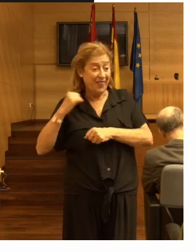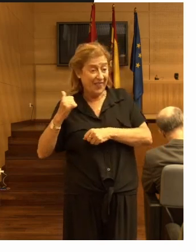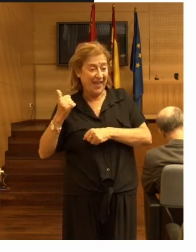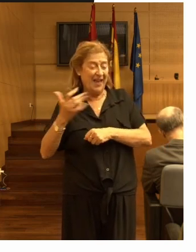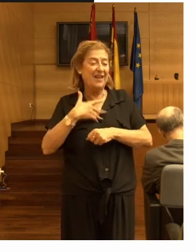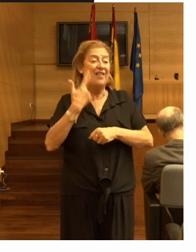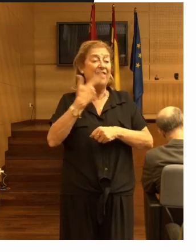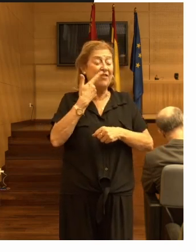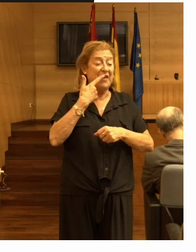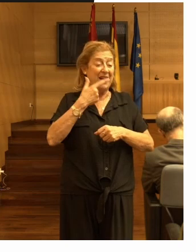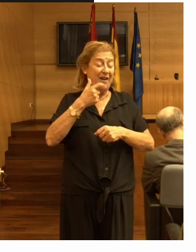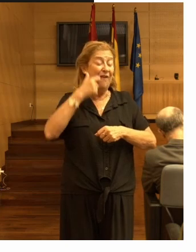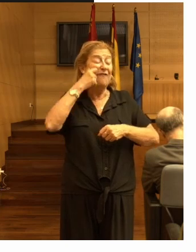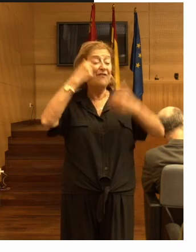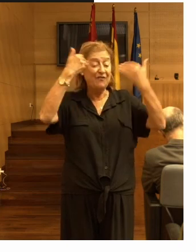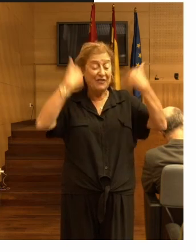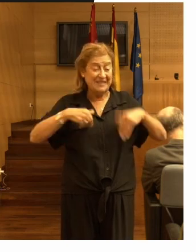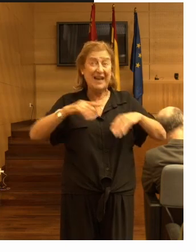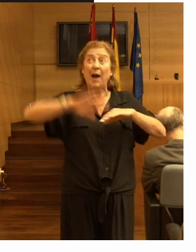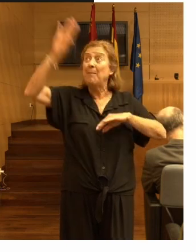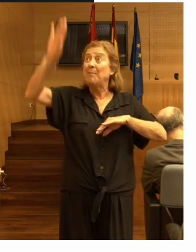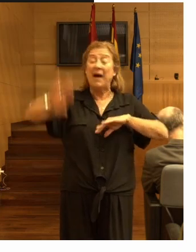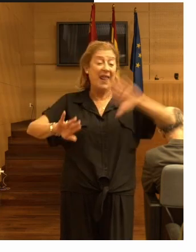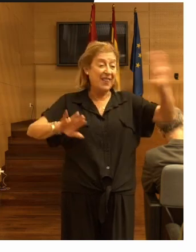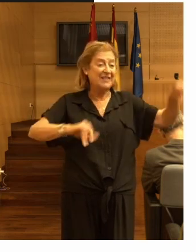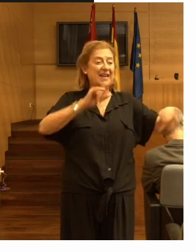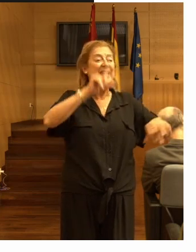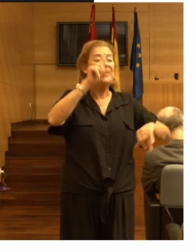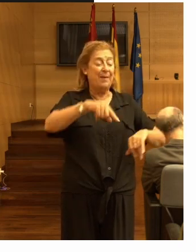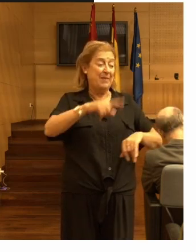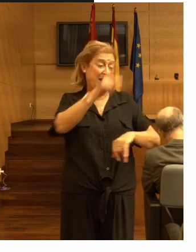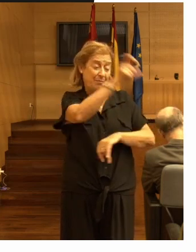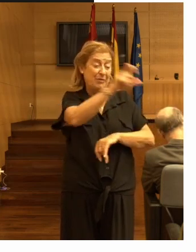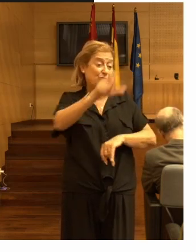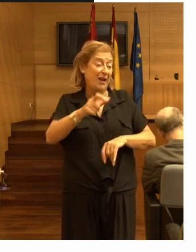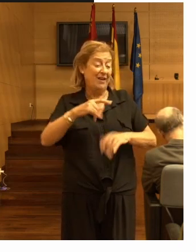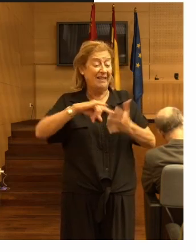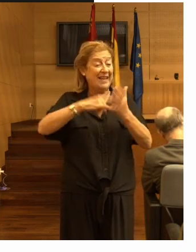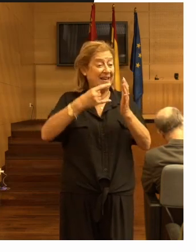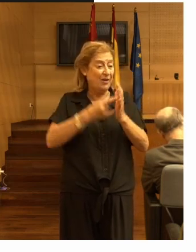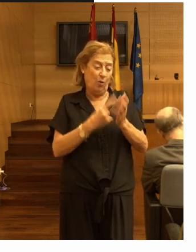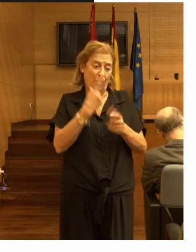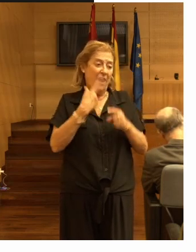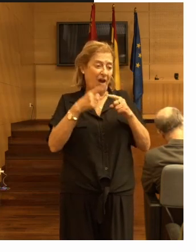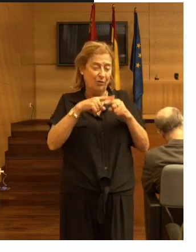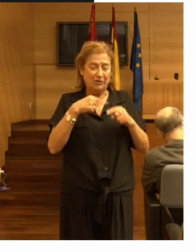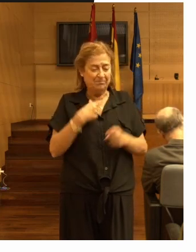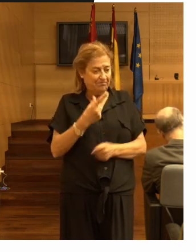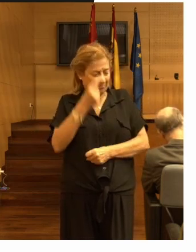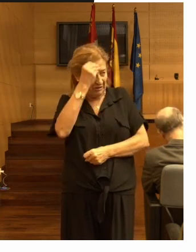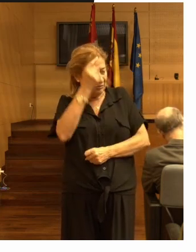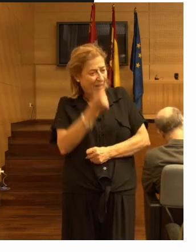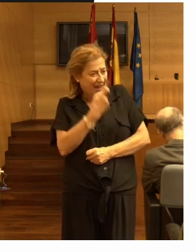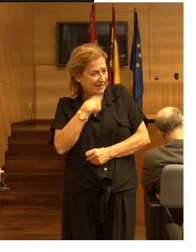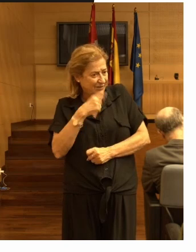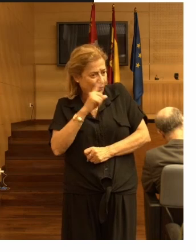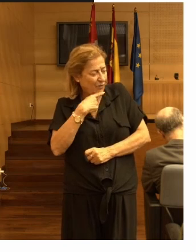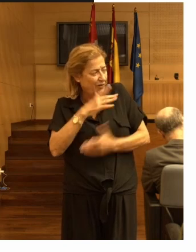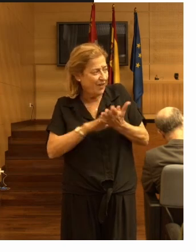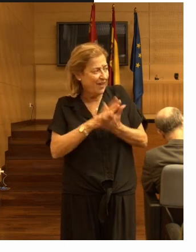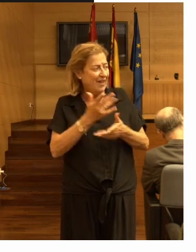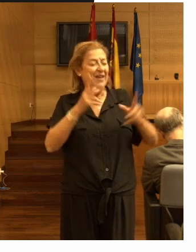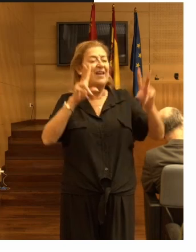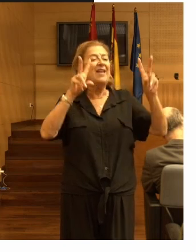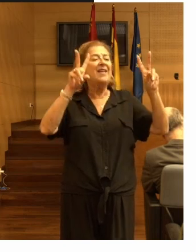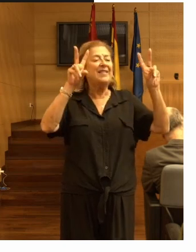es decir la parte física las paredes y también el personal técnico y una cosa que he echado en falta en todo momento es el